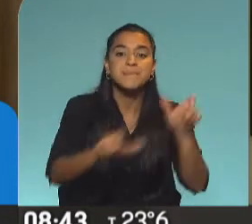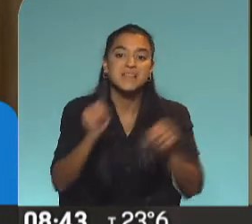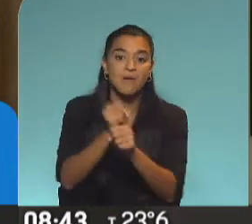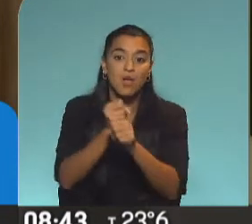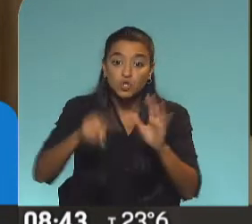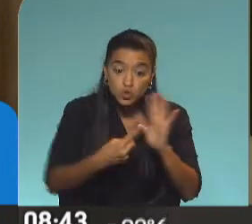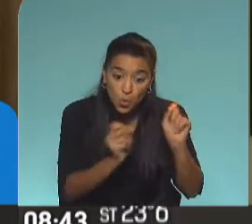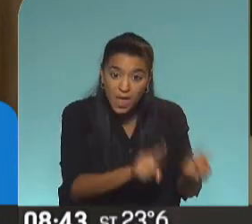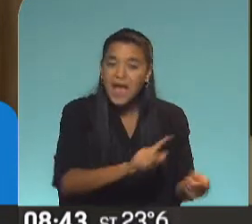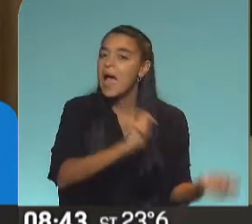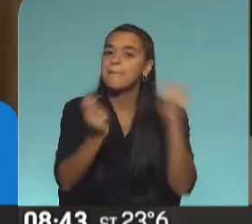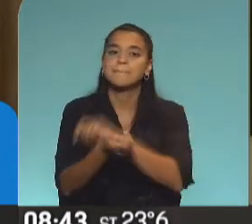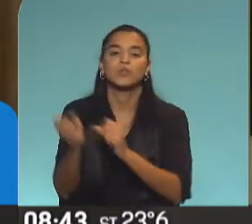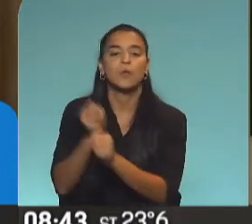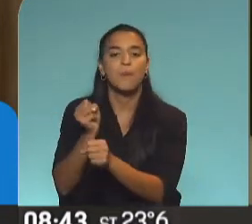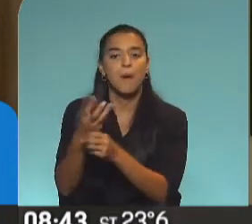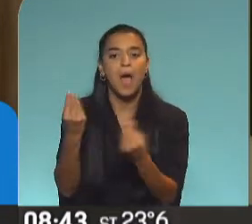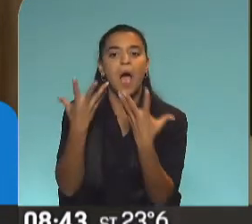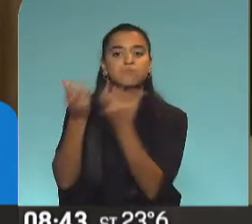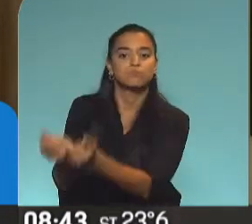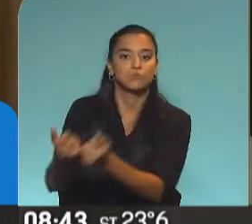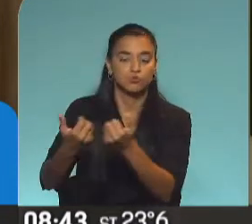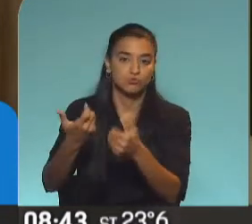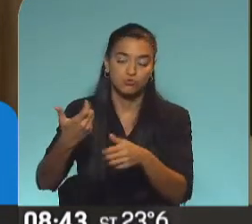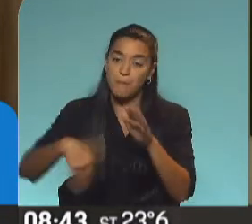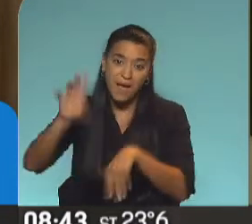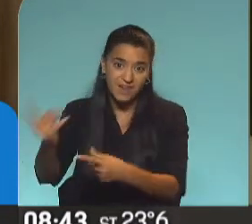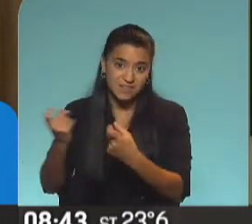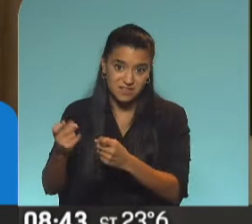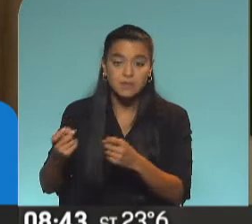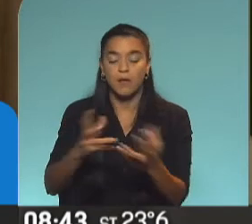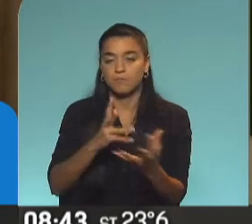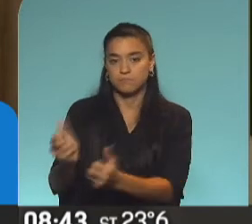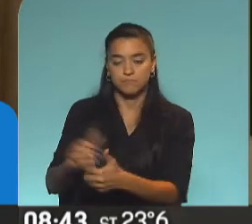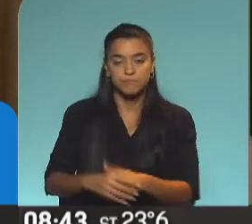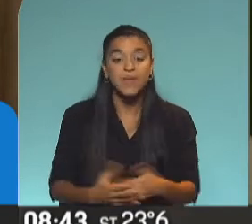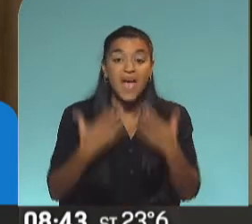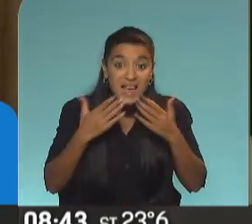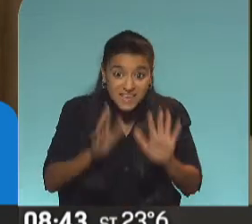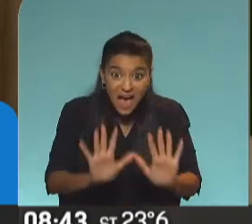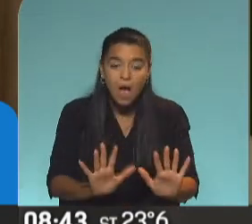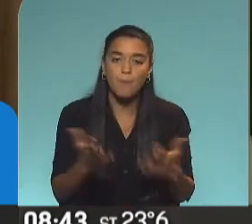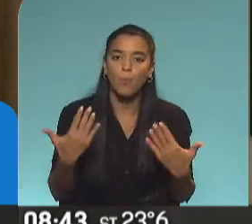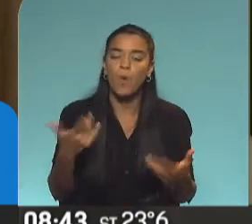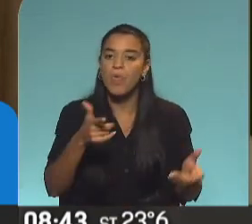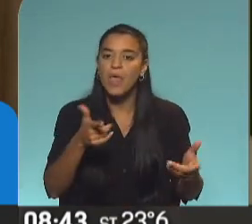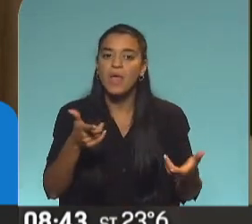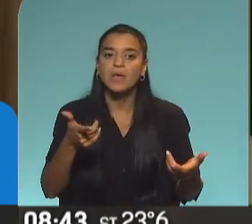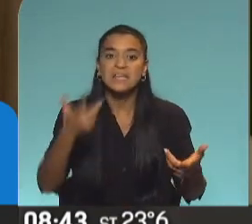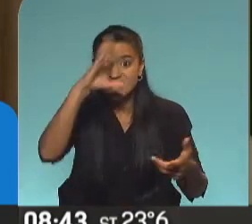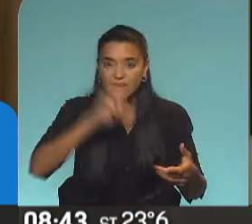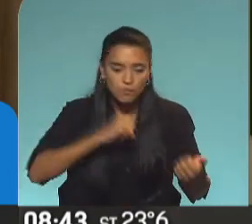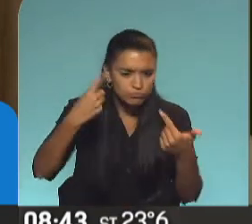cambiaron sus tareas para dar apoyo donde más se los necesitaba. Gracias a esto, pudimos dar respuesta a los distintos